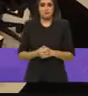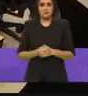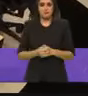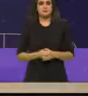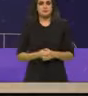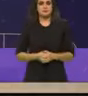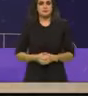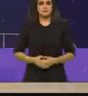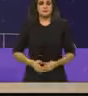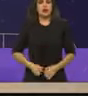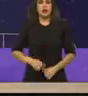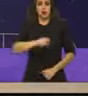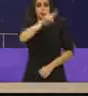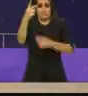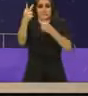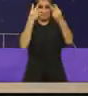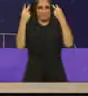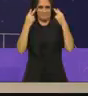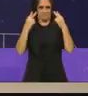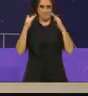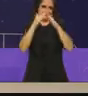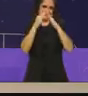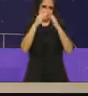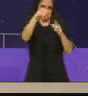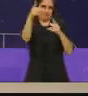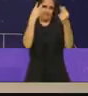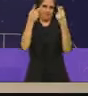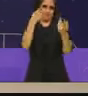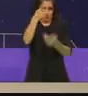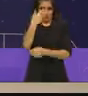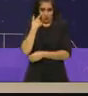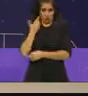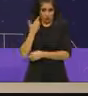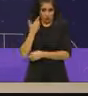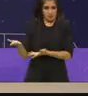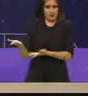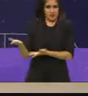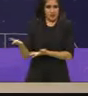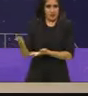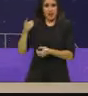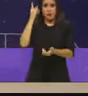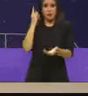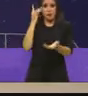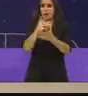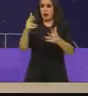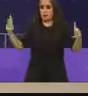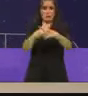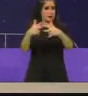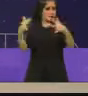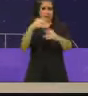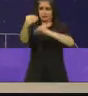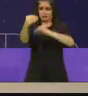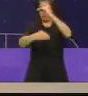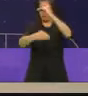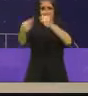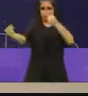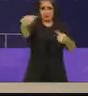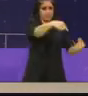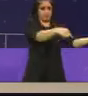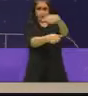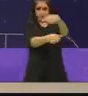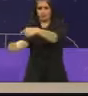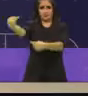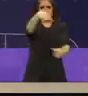Quienes nos están viendo en casa se pueden dar cuenta que lo único que quieren es pelearse, echarse cosas,